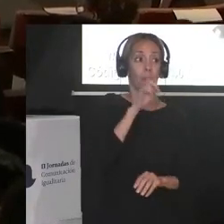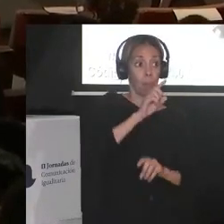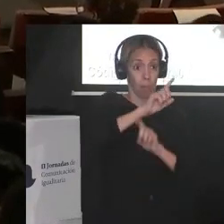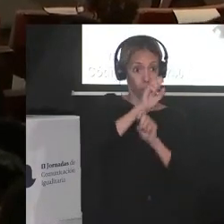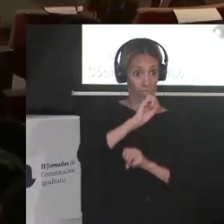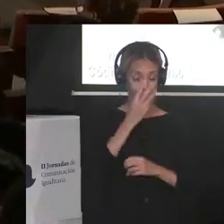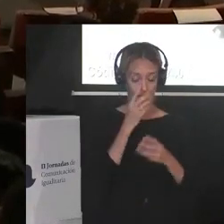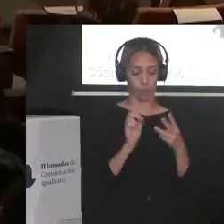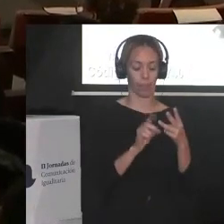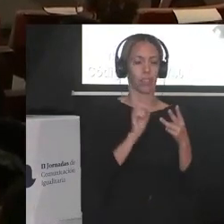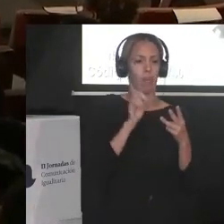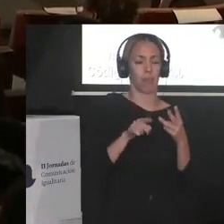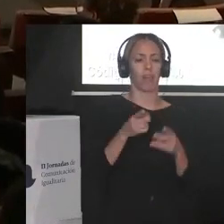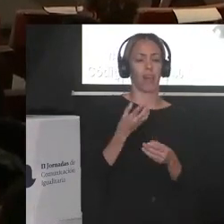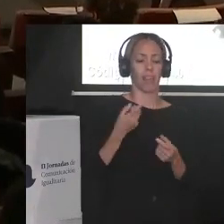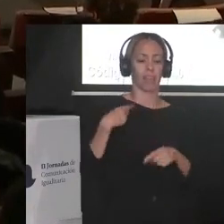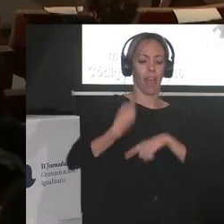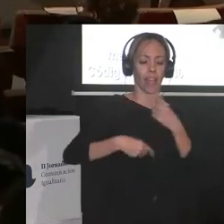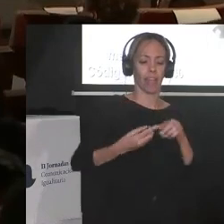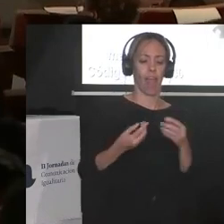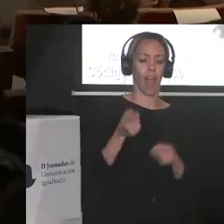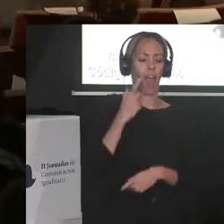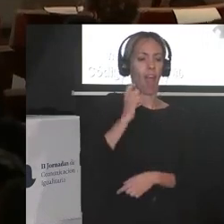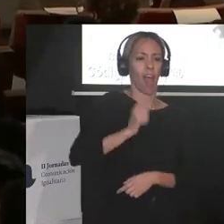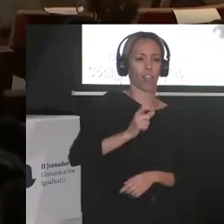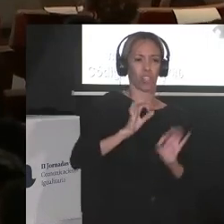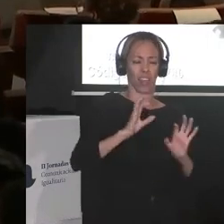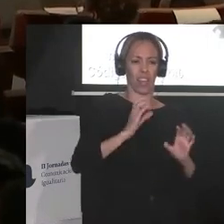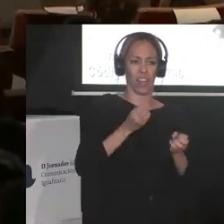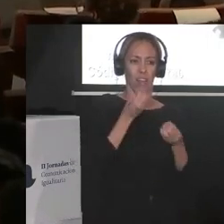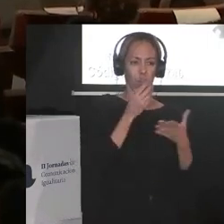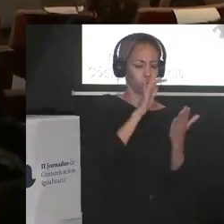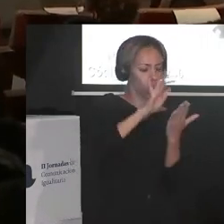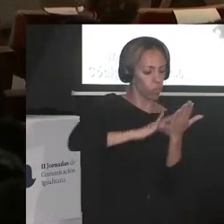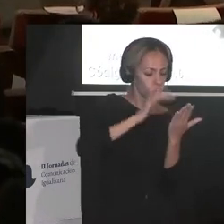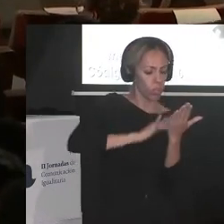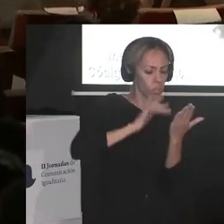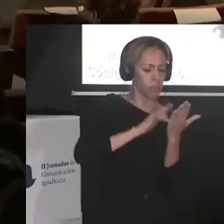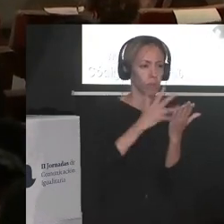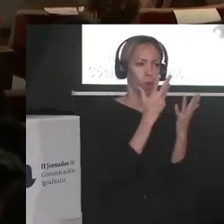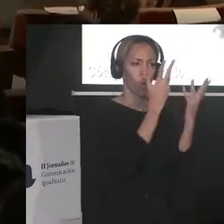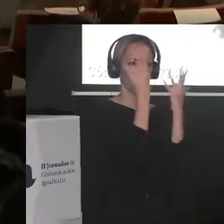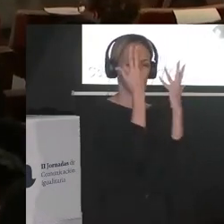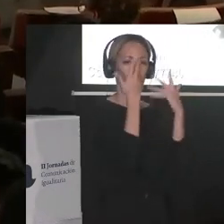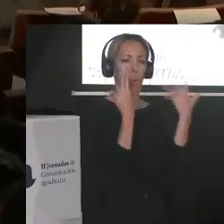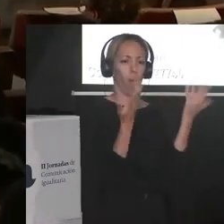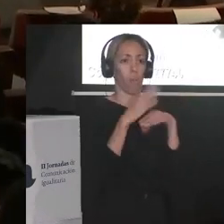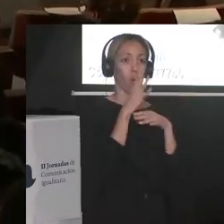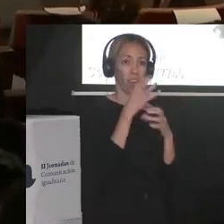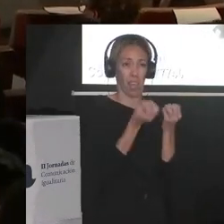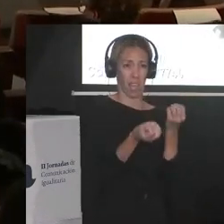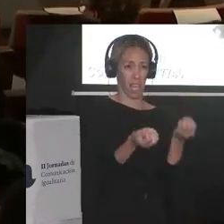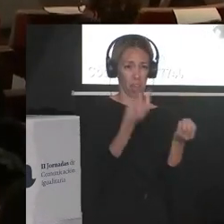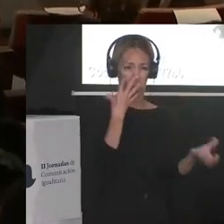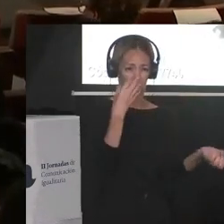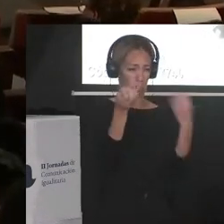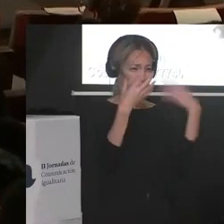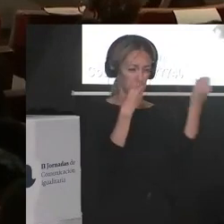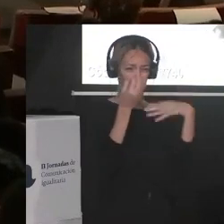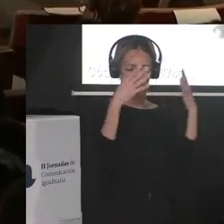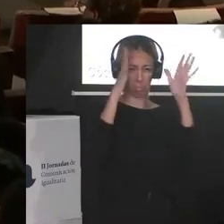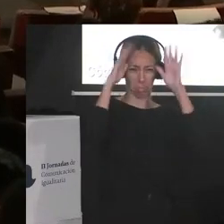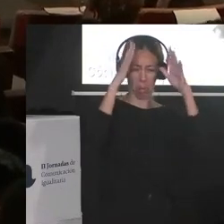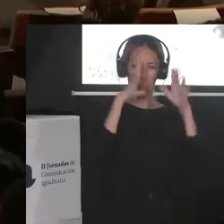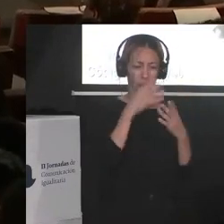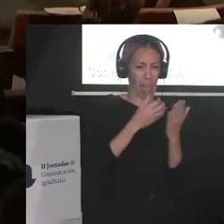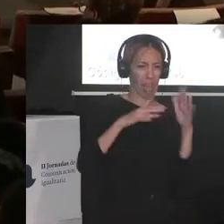¿qué hábitos en el día a día de consumo de la información podrían recomendar dada la cantidad de desinformación a la que seguimos expuestas en